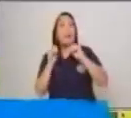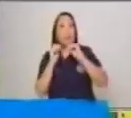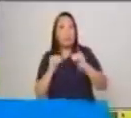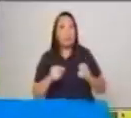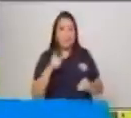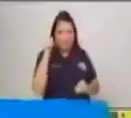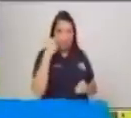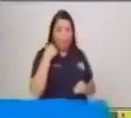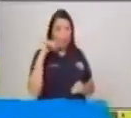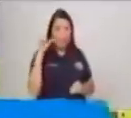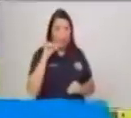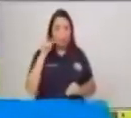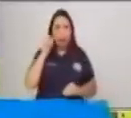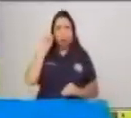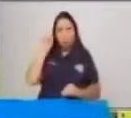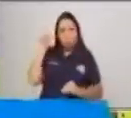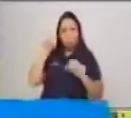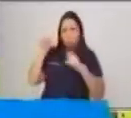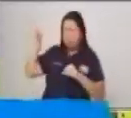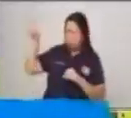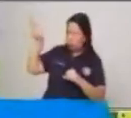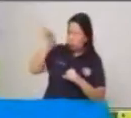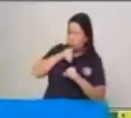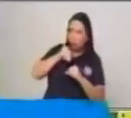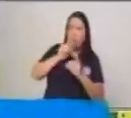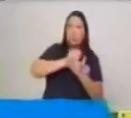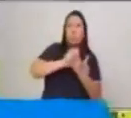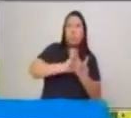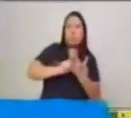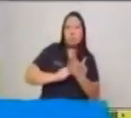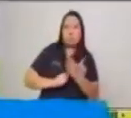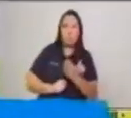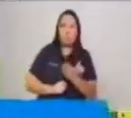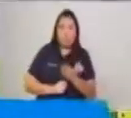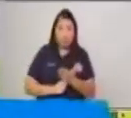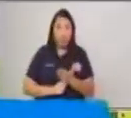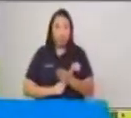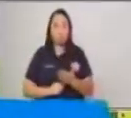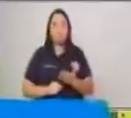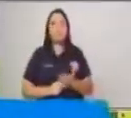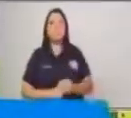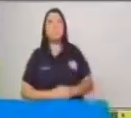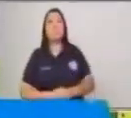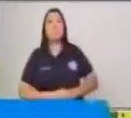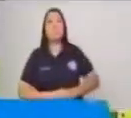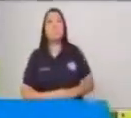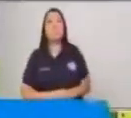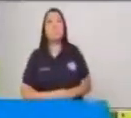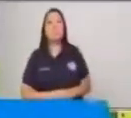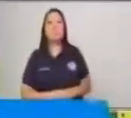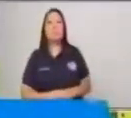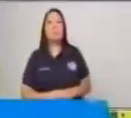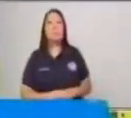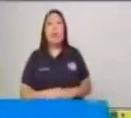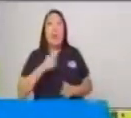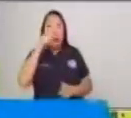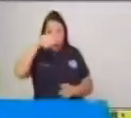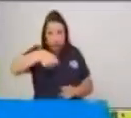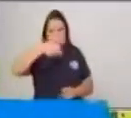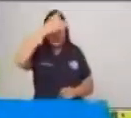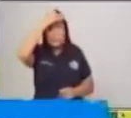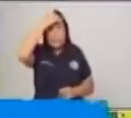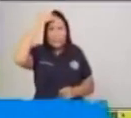elementos, muchas cosas que lo vamos a aplicar en nuestra vida diaria, en las personas que nos rodean en casa. Muy bien. La primera entonces.